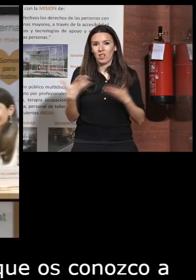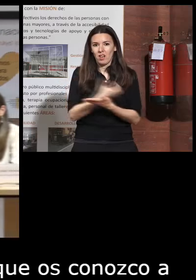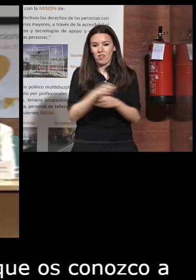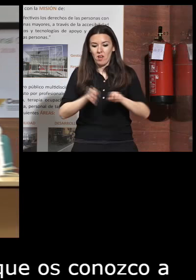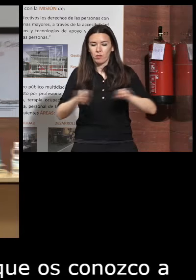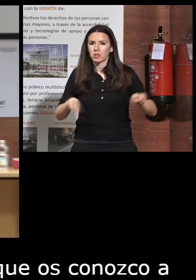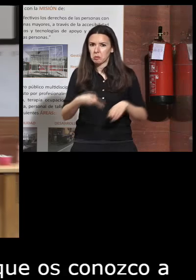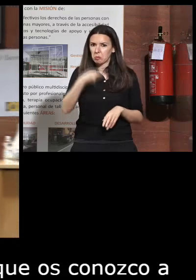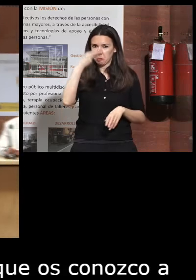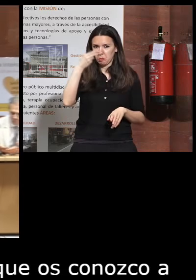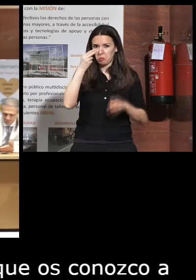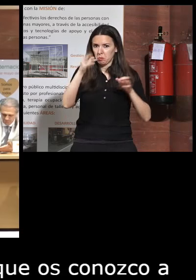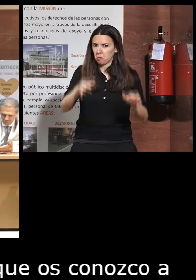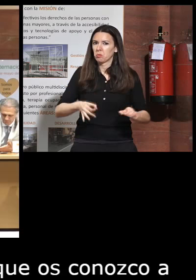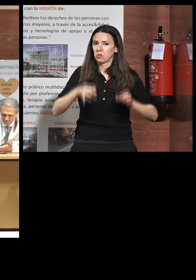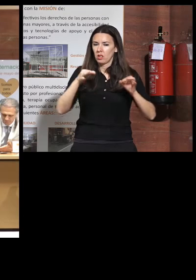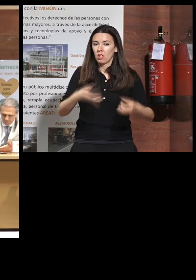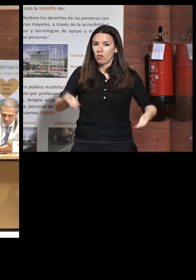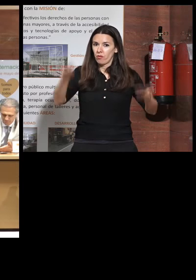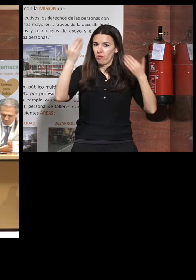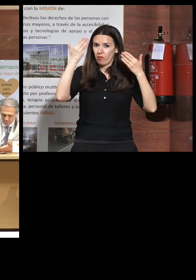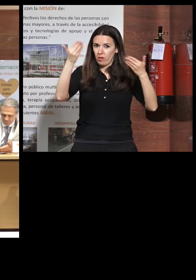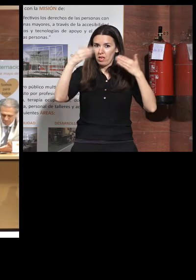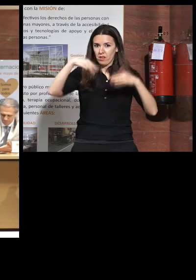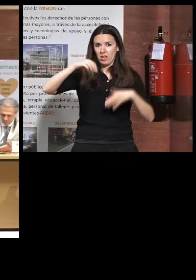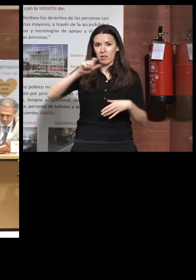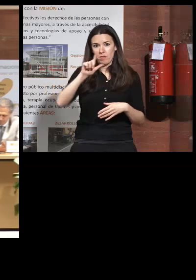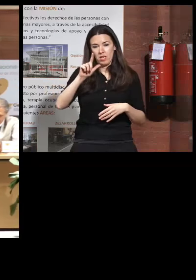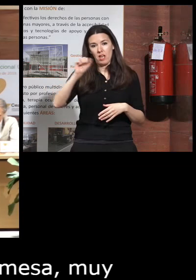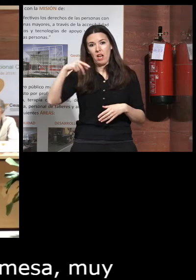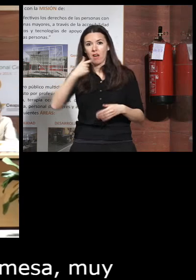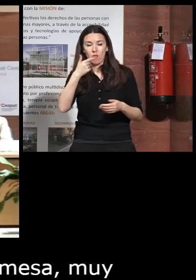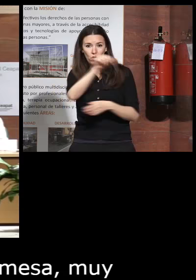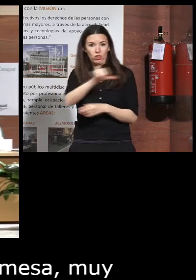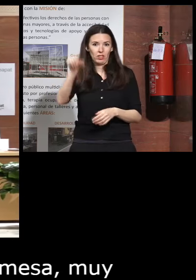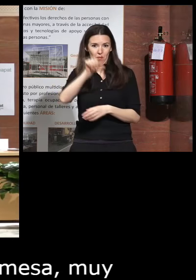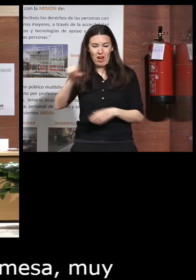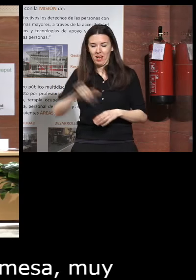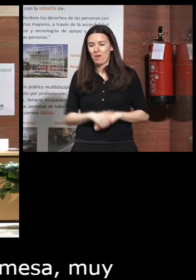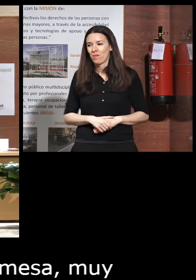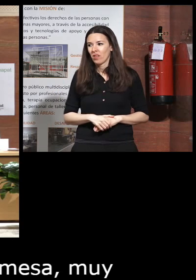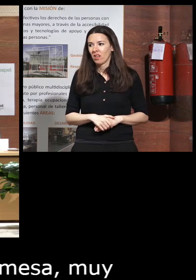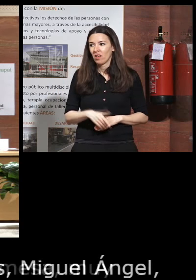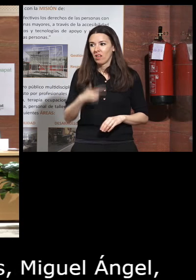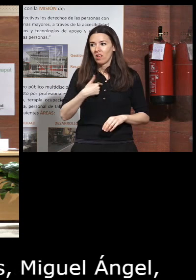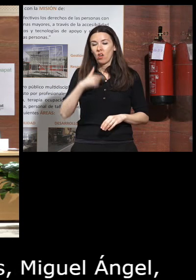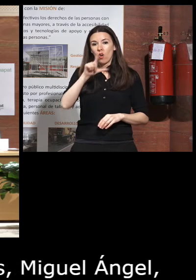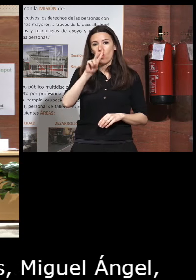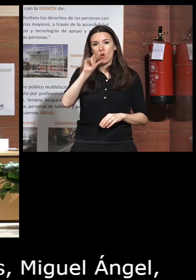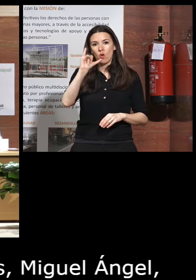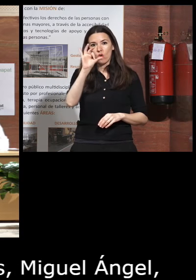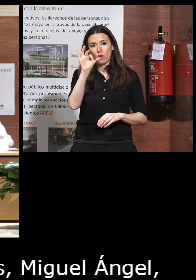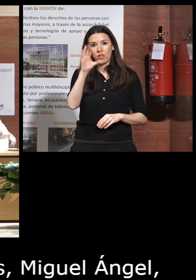muy interesante como siempre y felicidades Miguel Ángel por la semana de puertas abiertas soy Luis Castillo